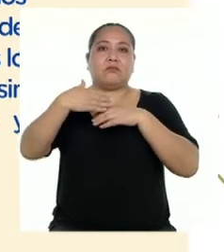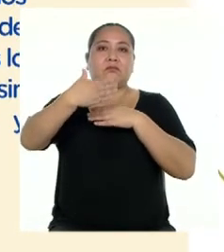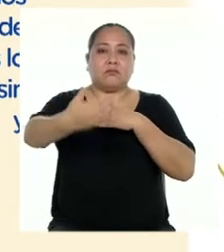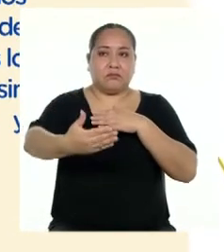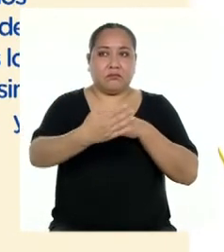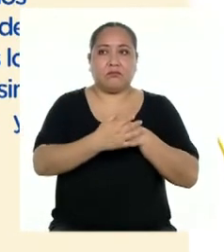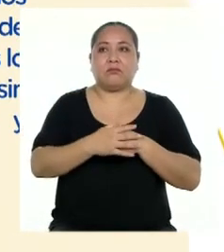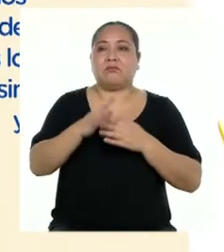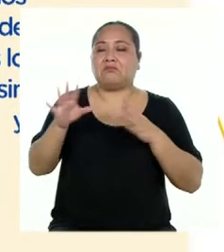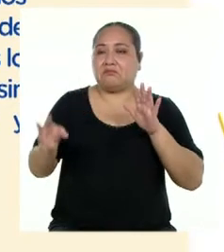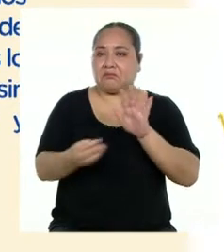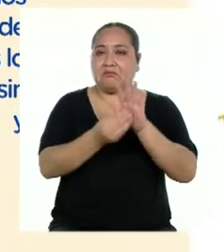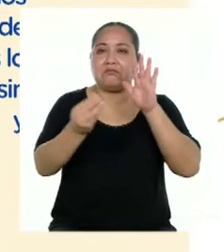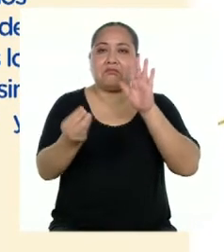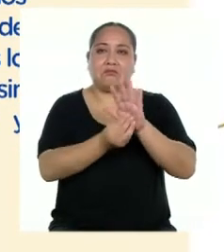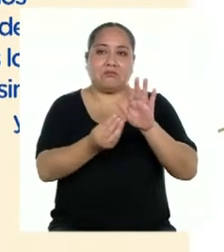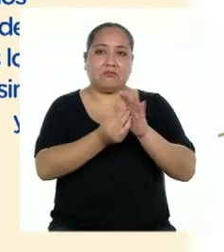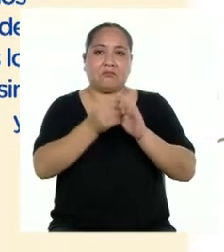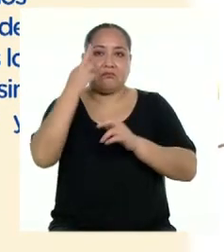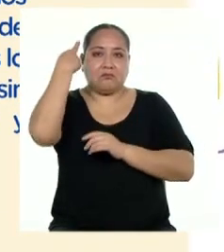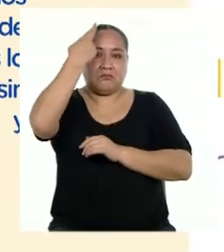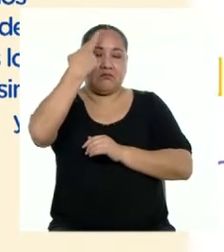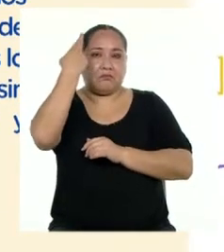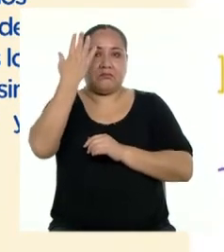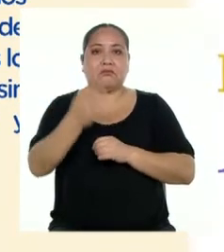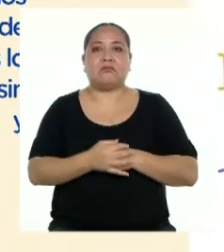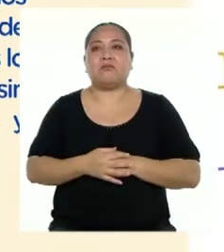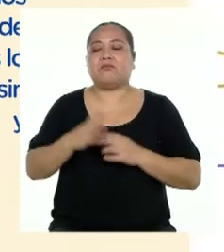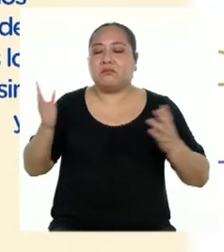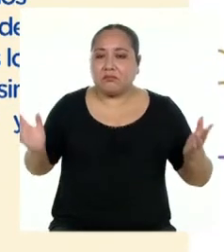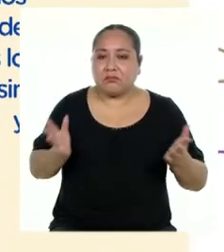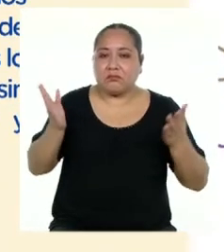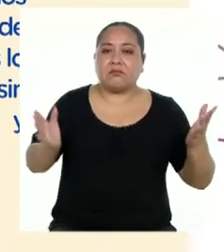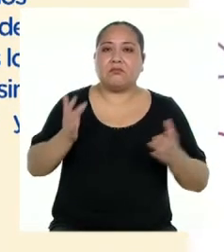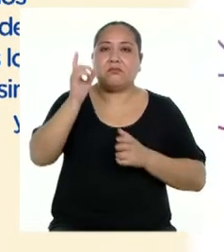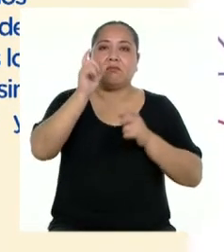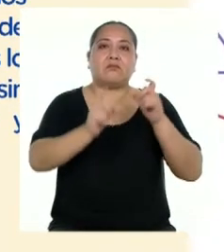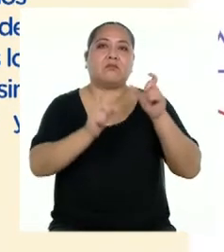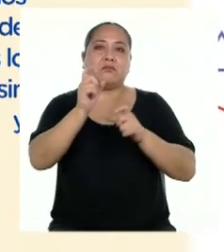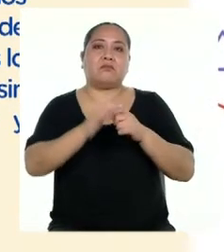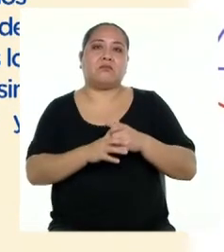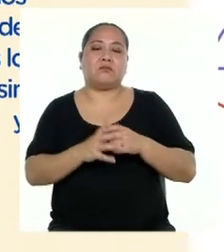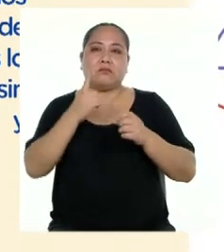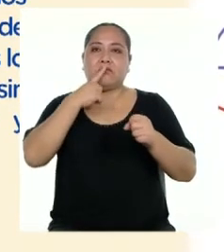puede ser complementada con una reflexión que motive al compromiso.